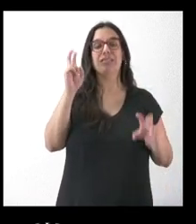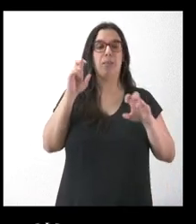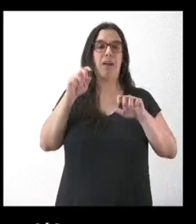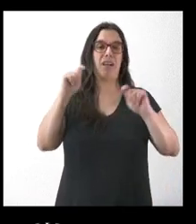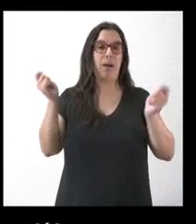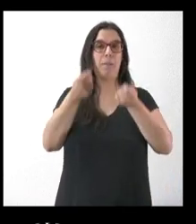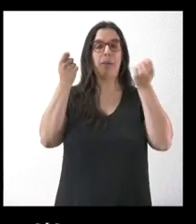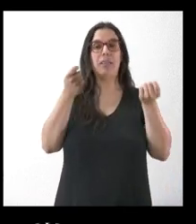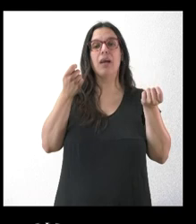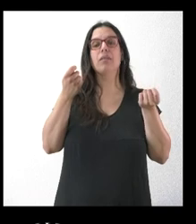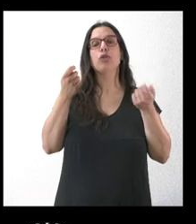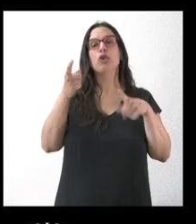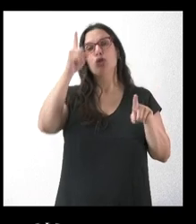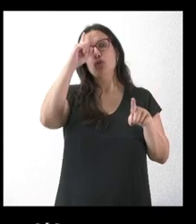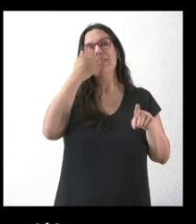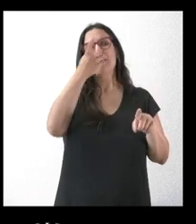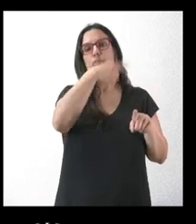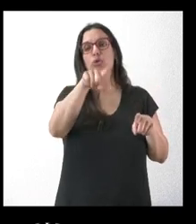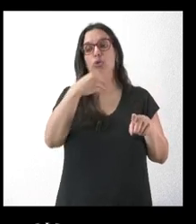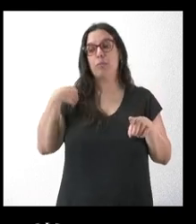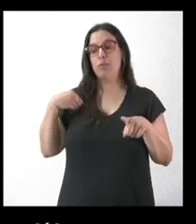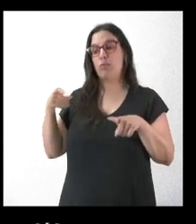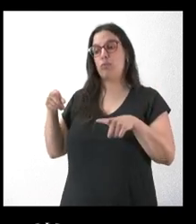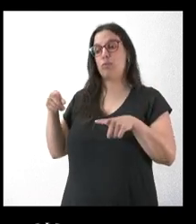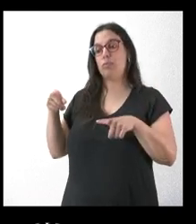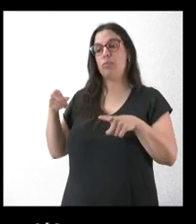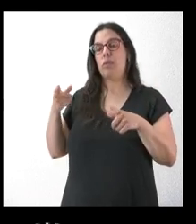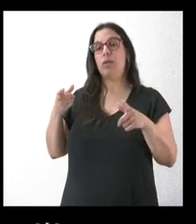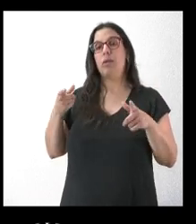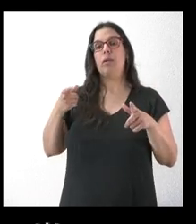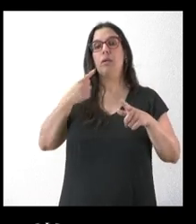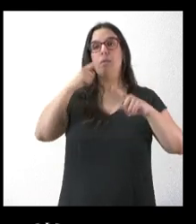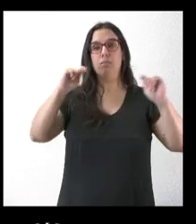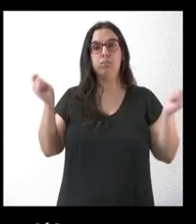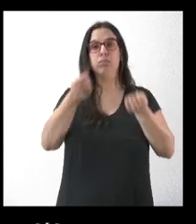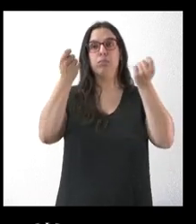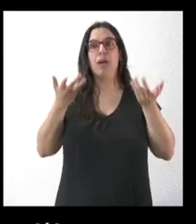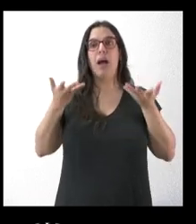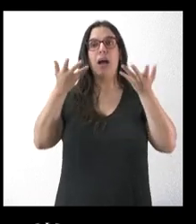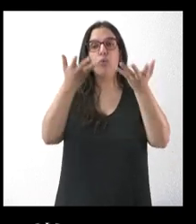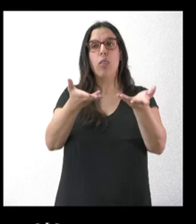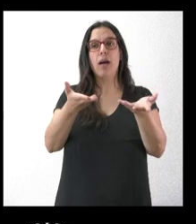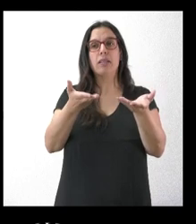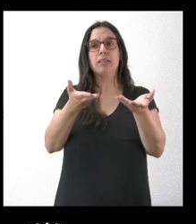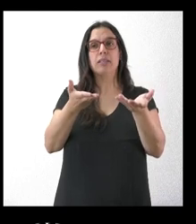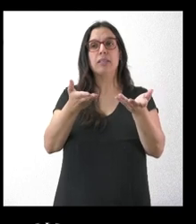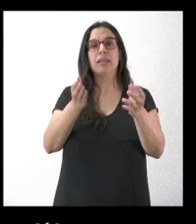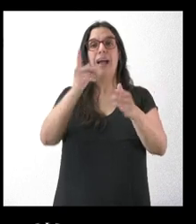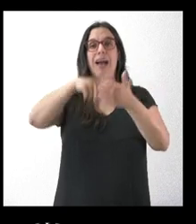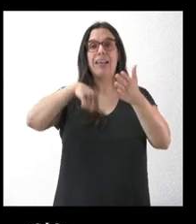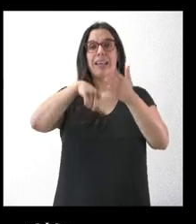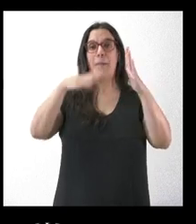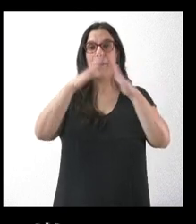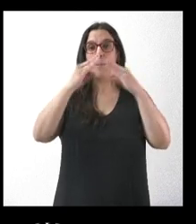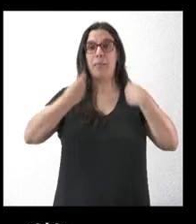Yo no sé cómo valoran que el anuncio de la publicación de las ayudas anuales de alquiler de vivienda se